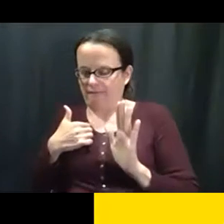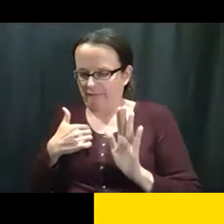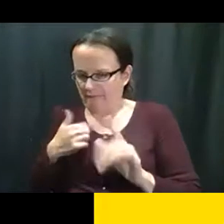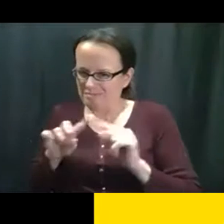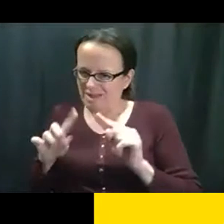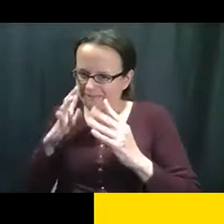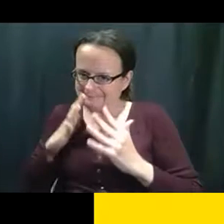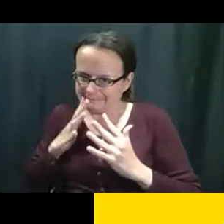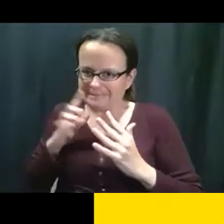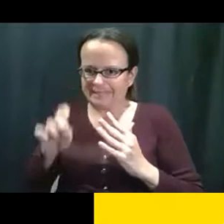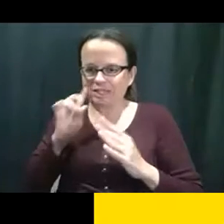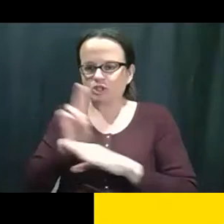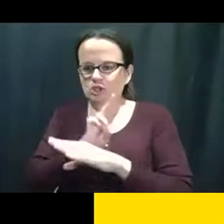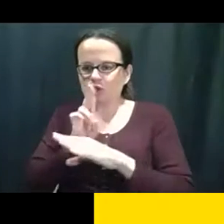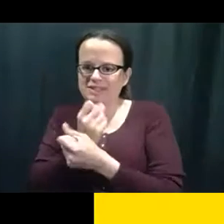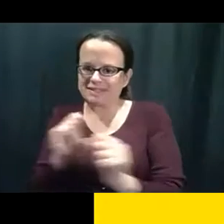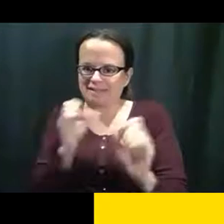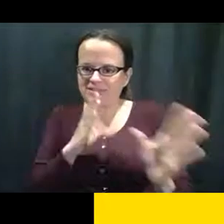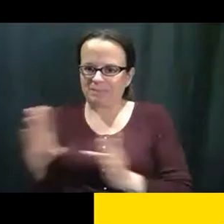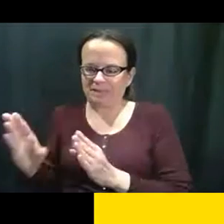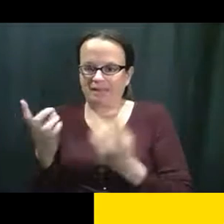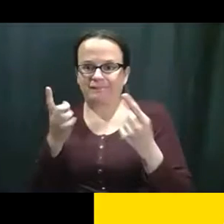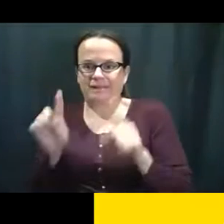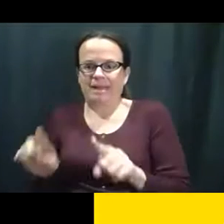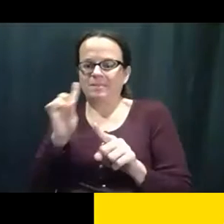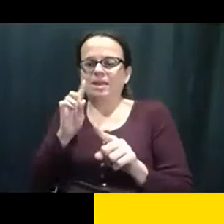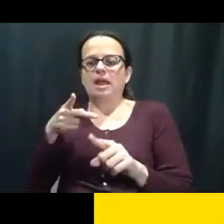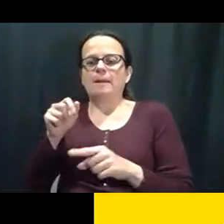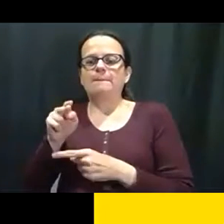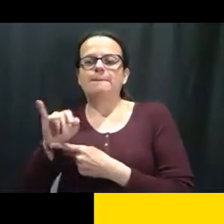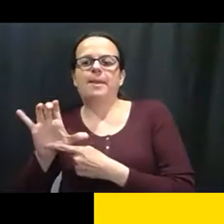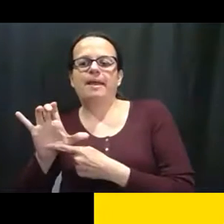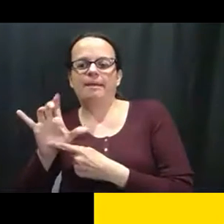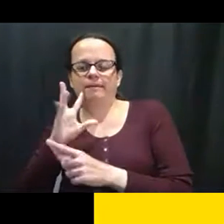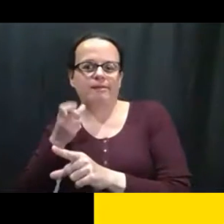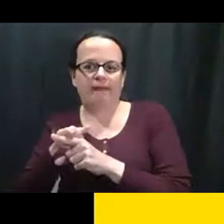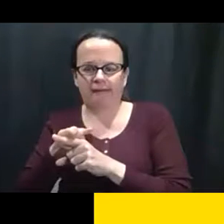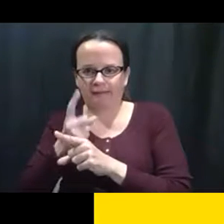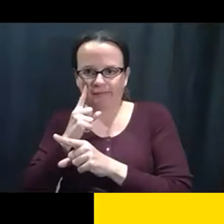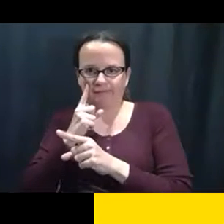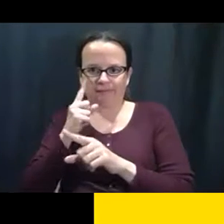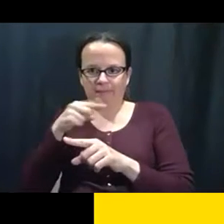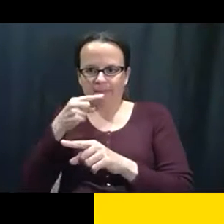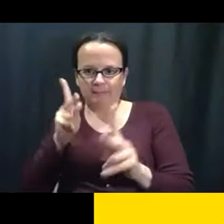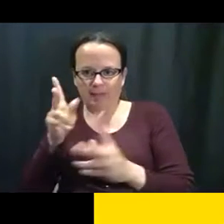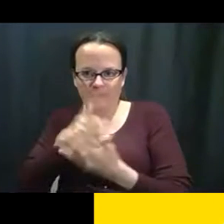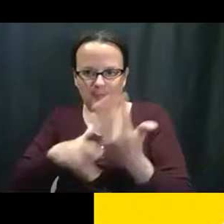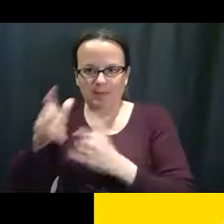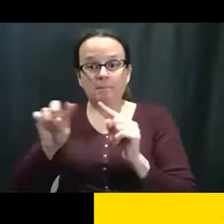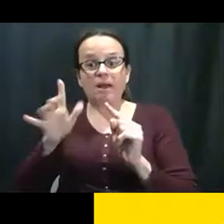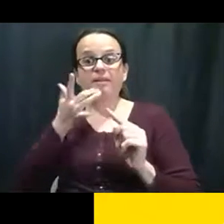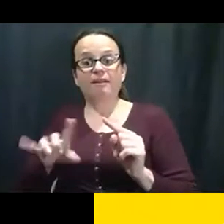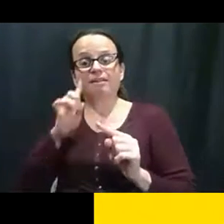Y desgraciadamente, eh, eh, un, un problema de, de aprendizaje.